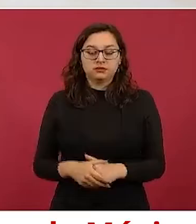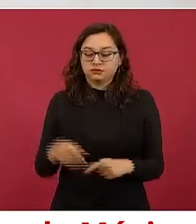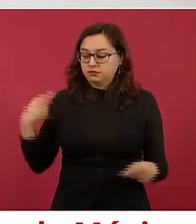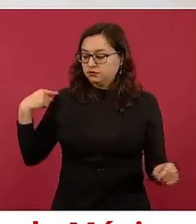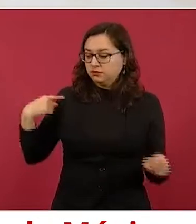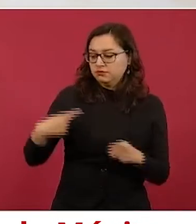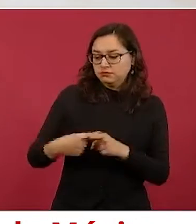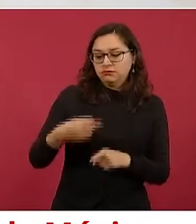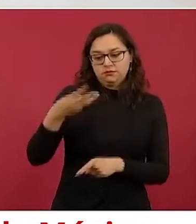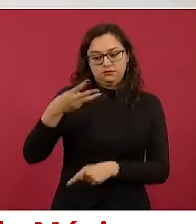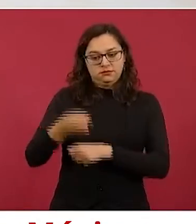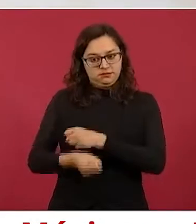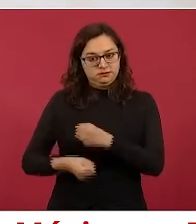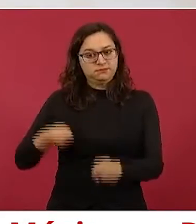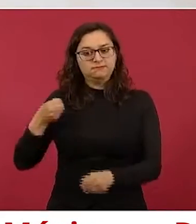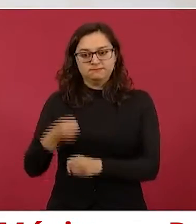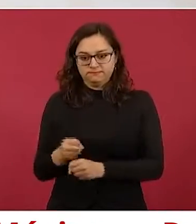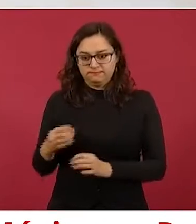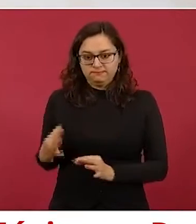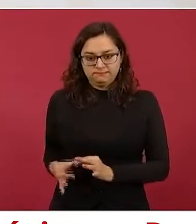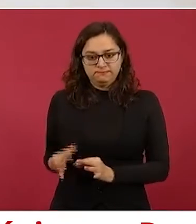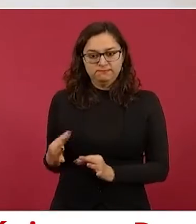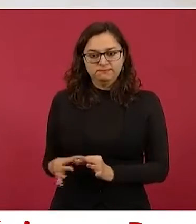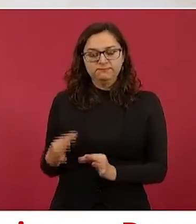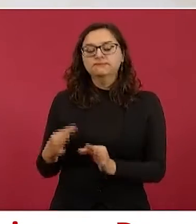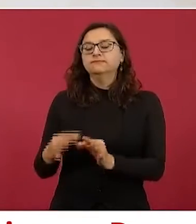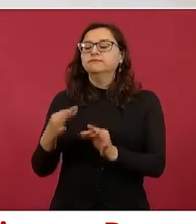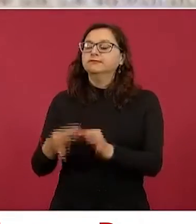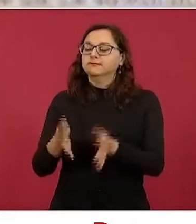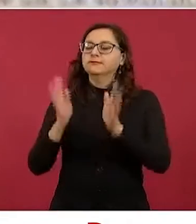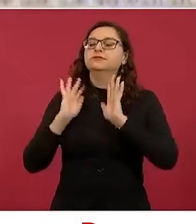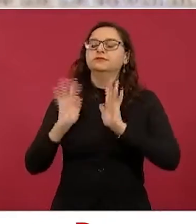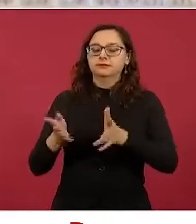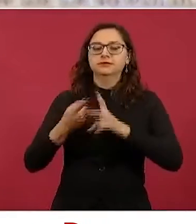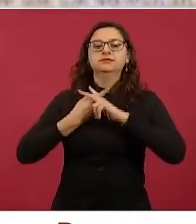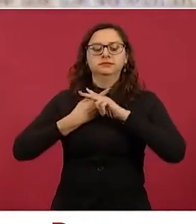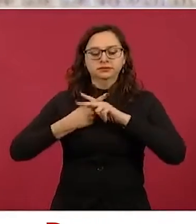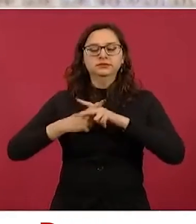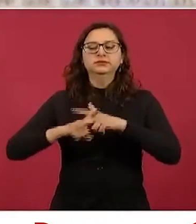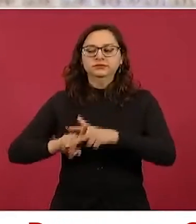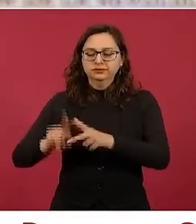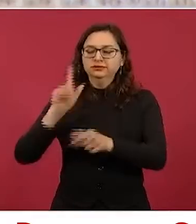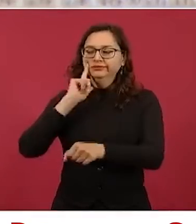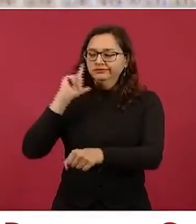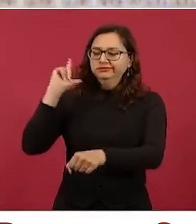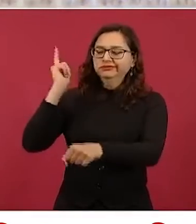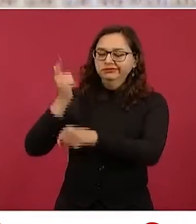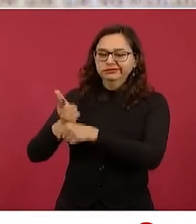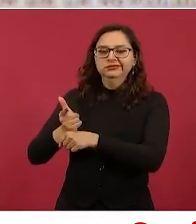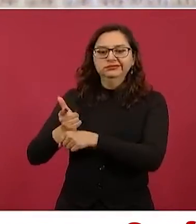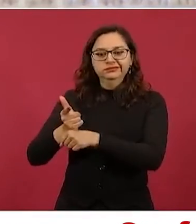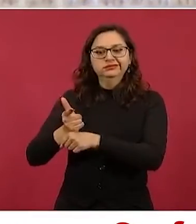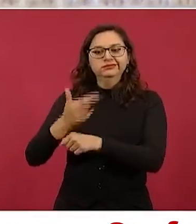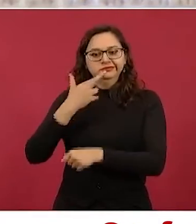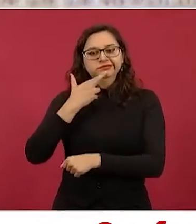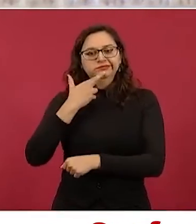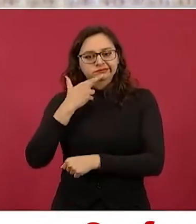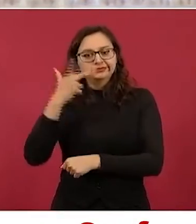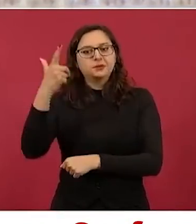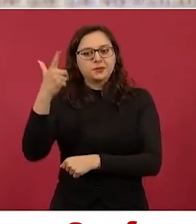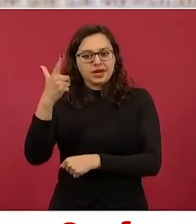años ya estamos notando que están